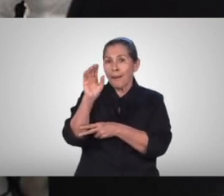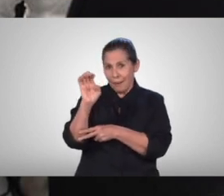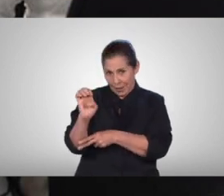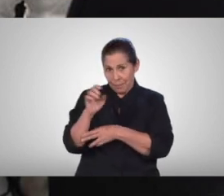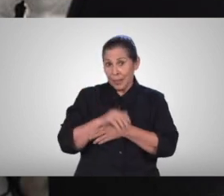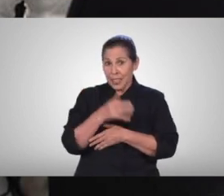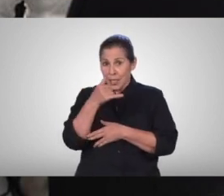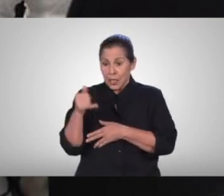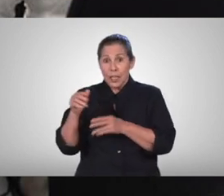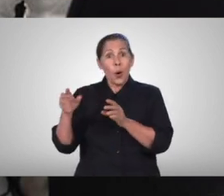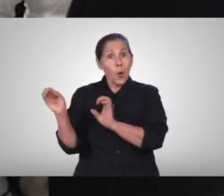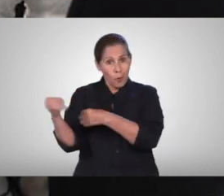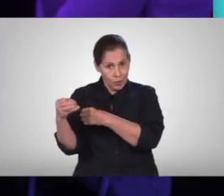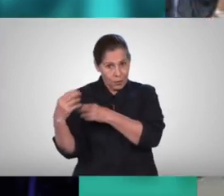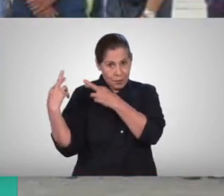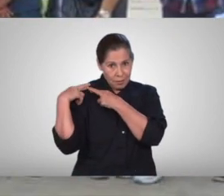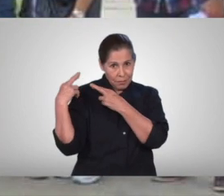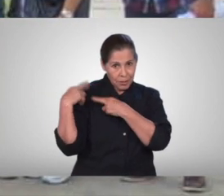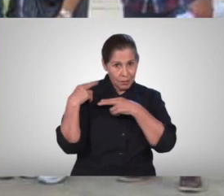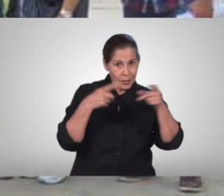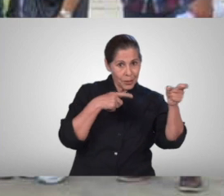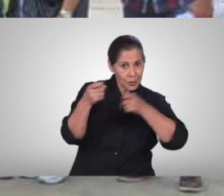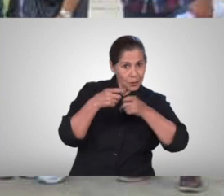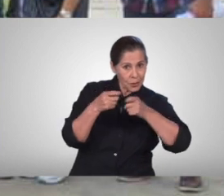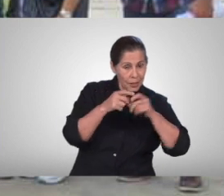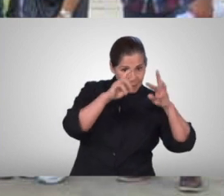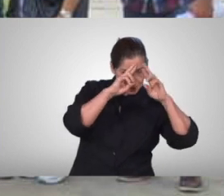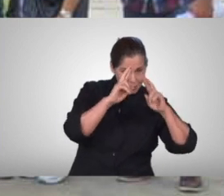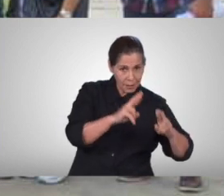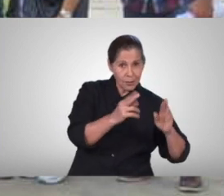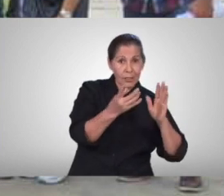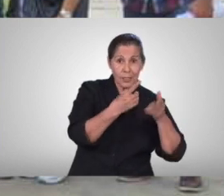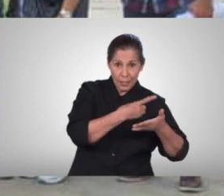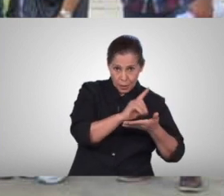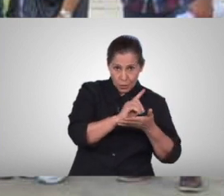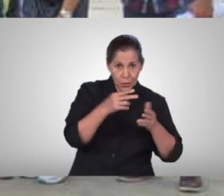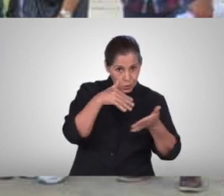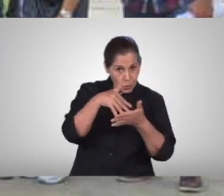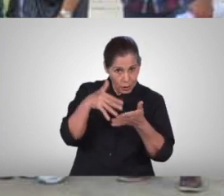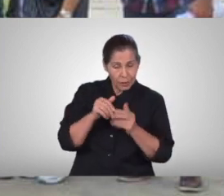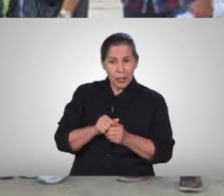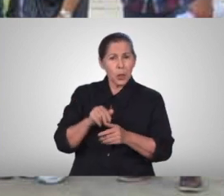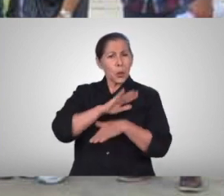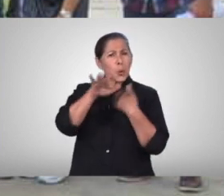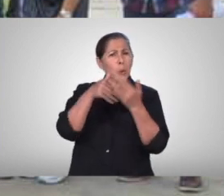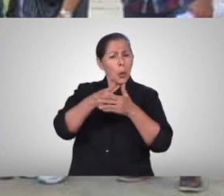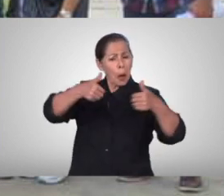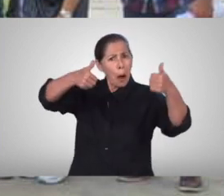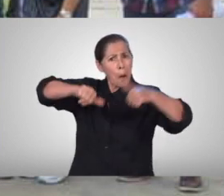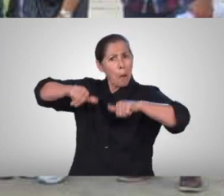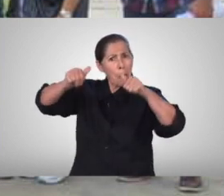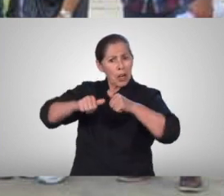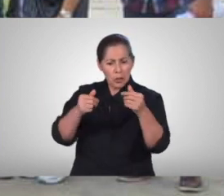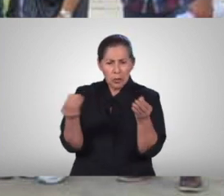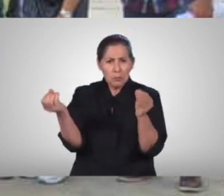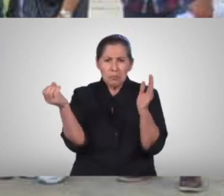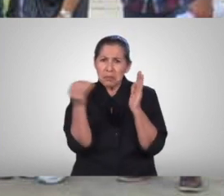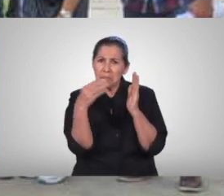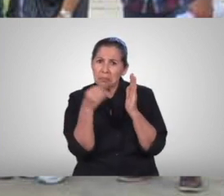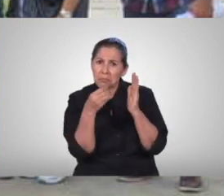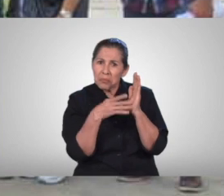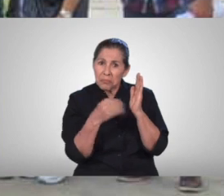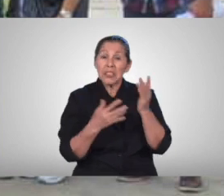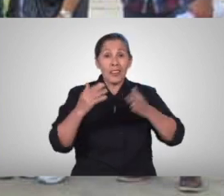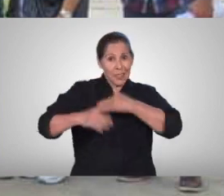2018 lograron consensuar una propuesta de arreglamento electoral estudiantil dicha propuesta fue socializada en las